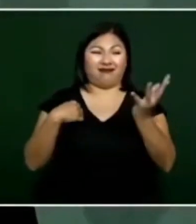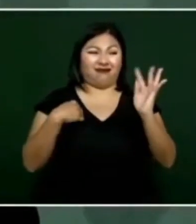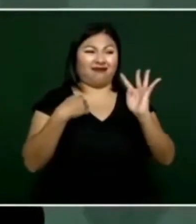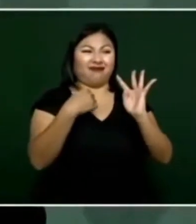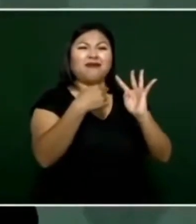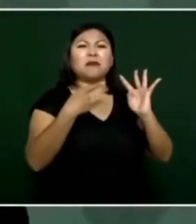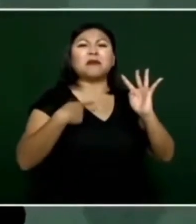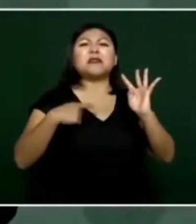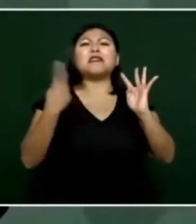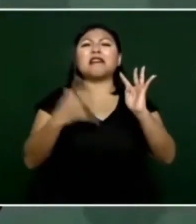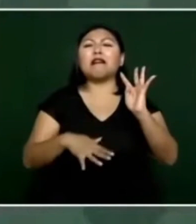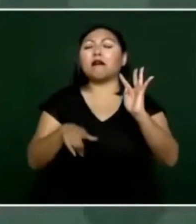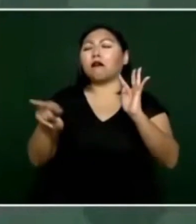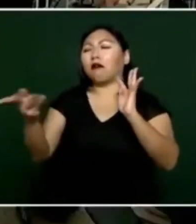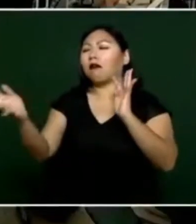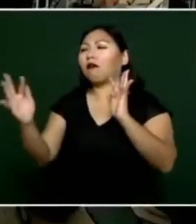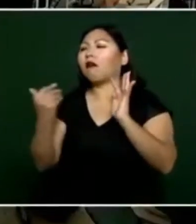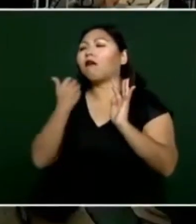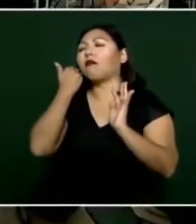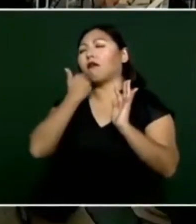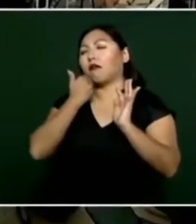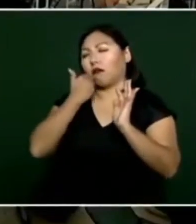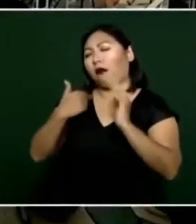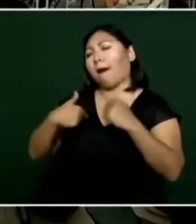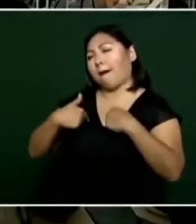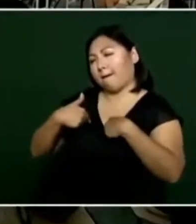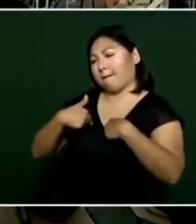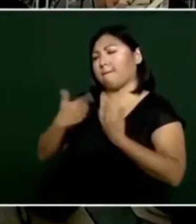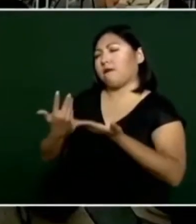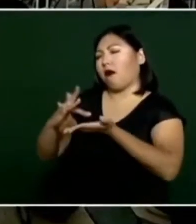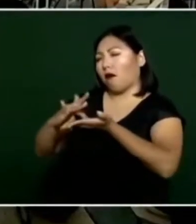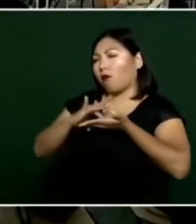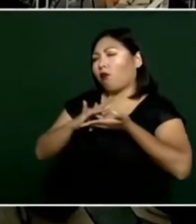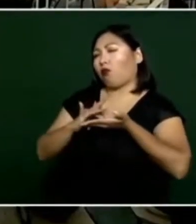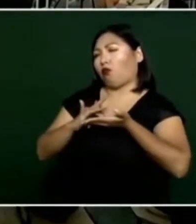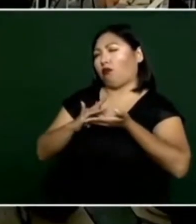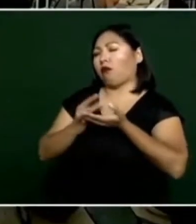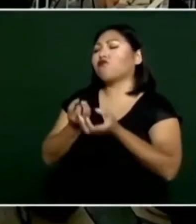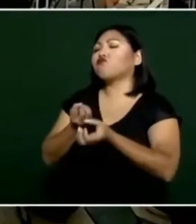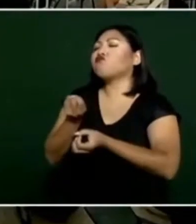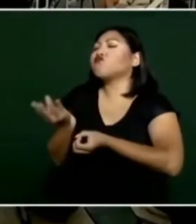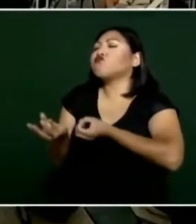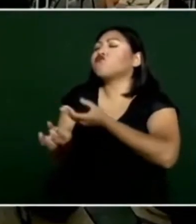haciéndole la barba a la gente porque necesitaban los votos